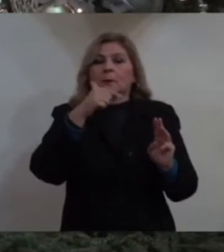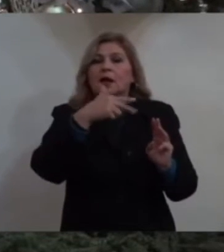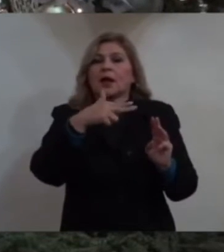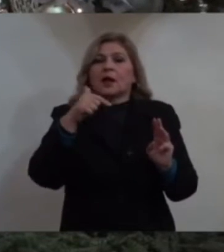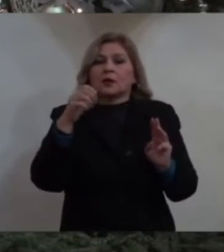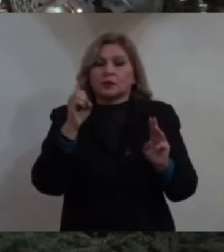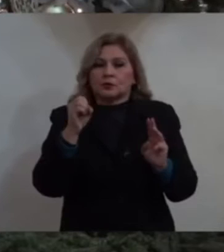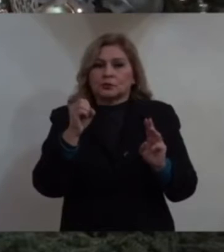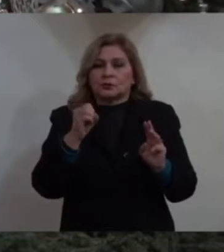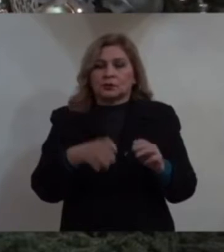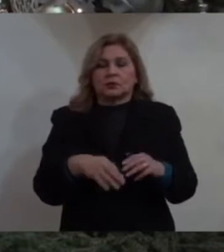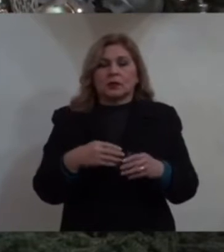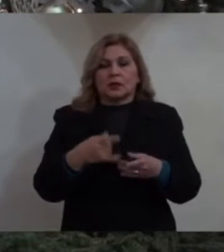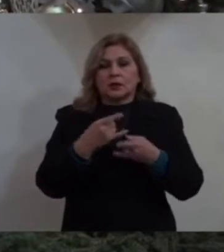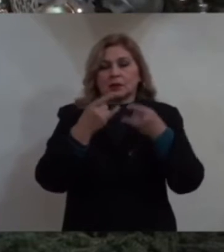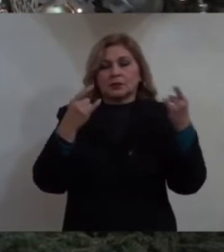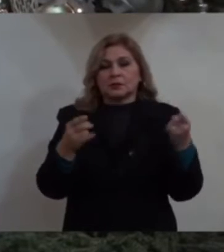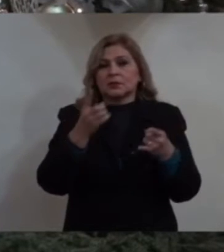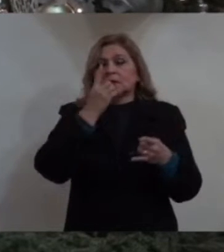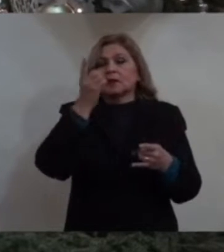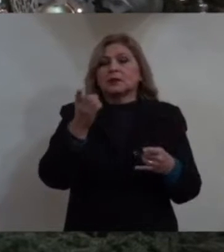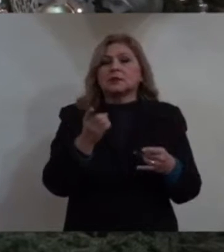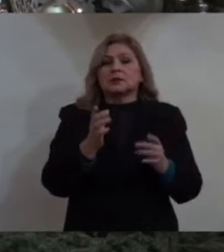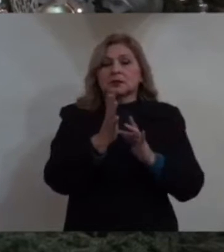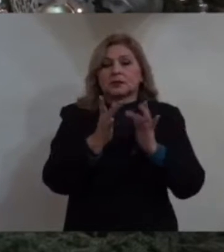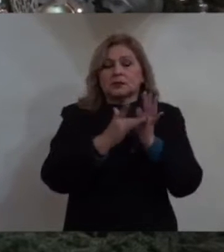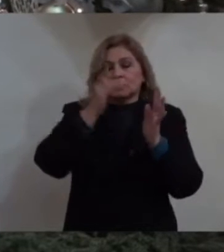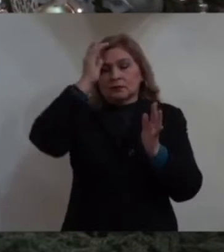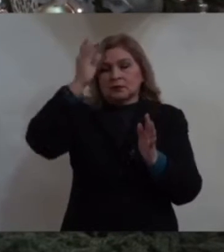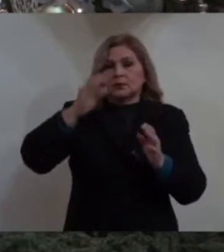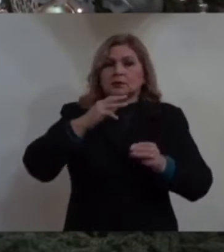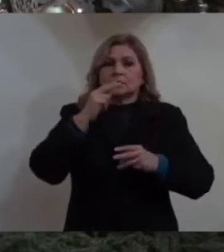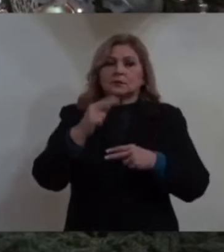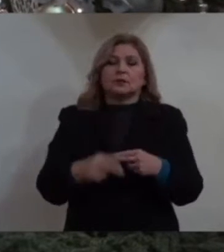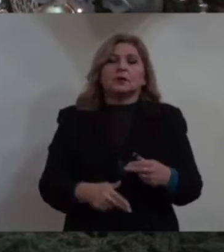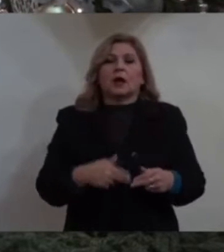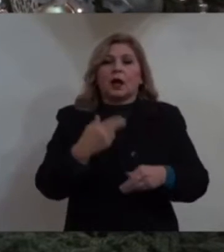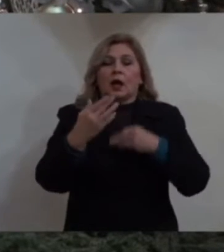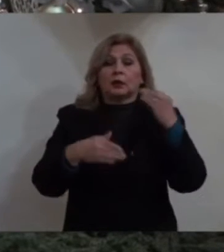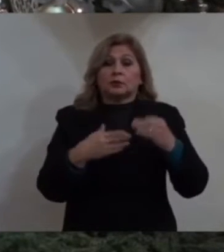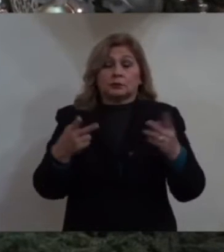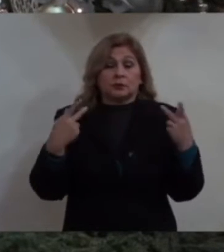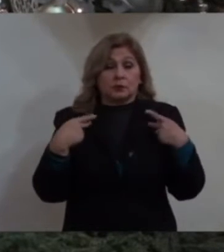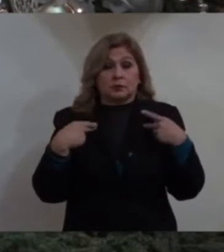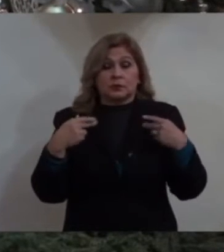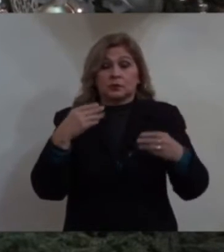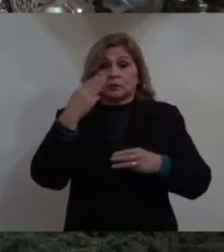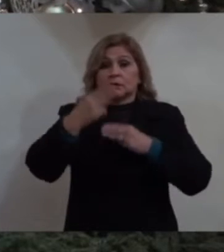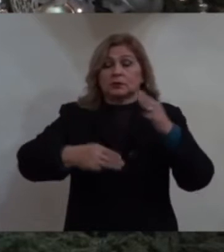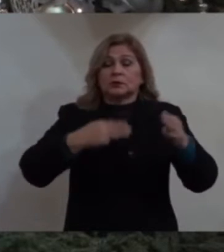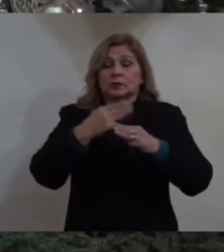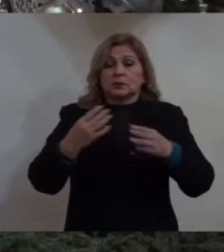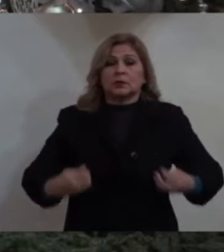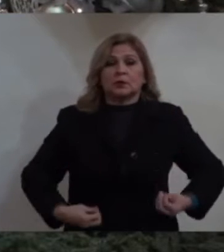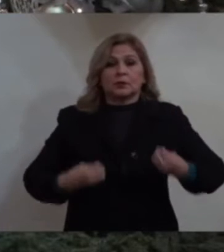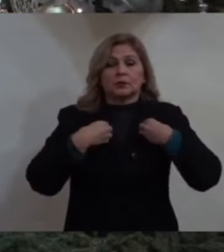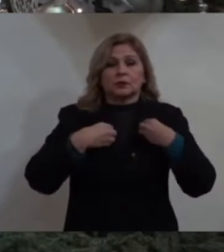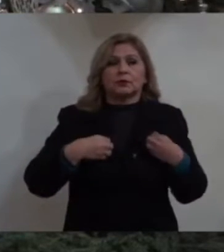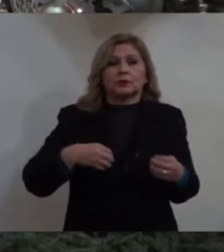la humanidad, orientación y luz. La estrella